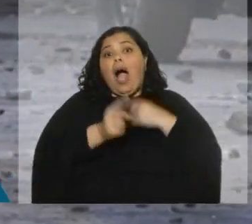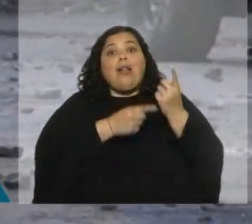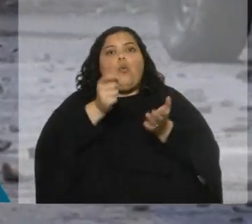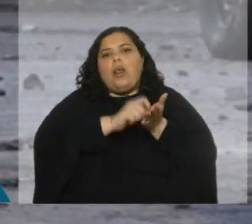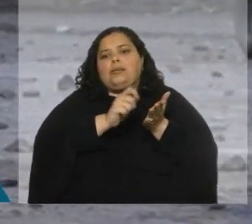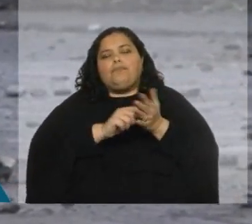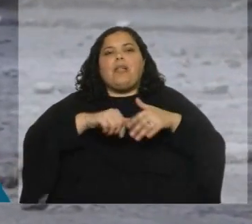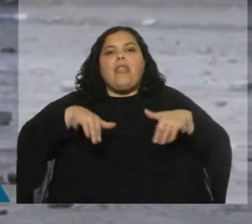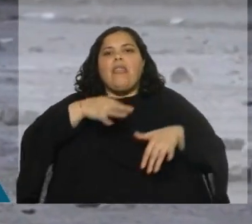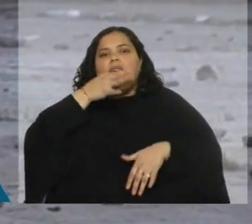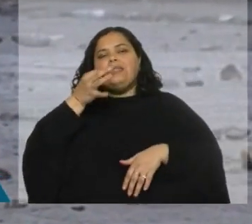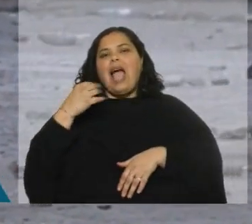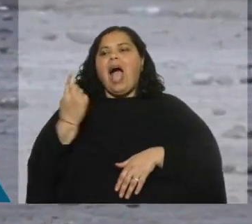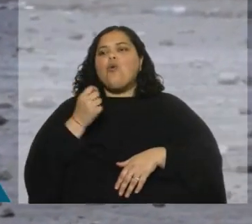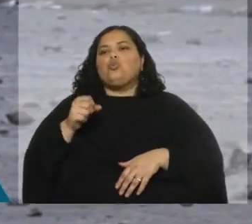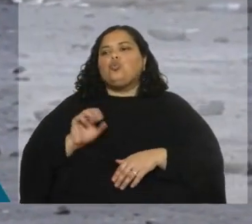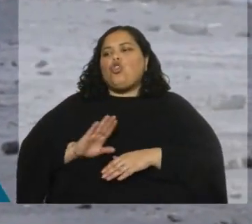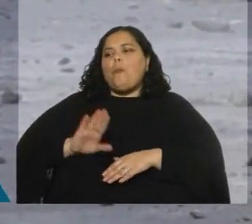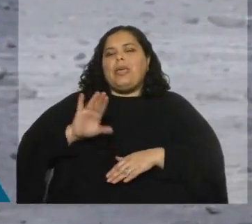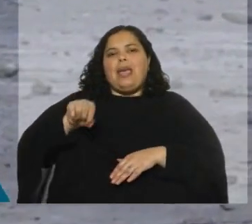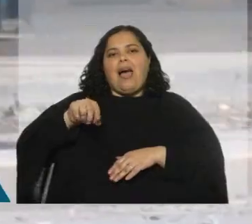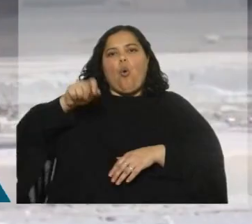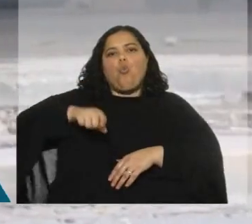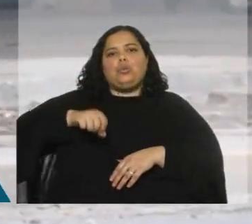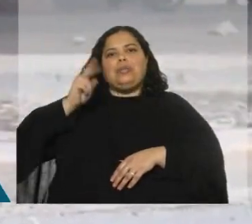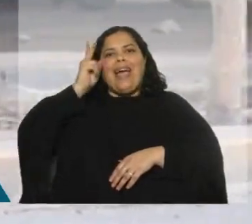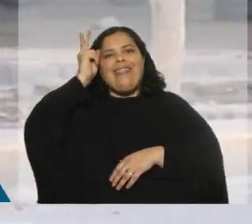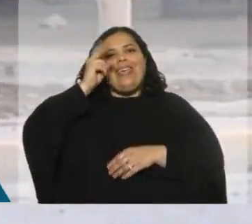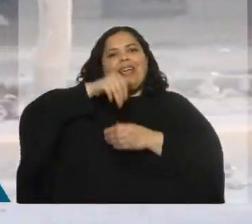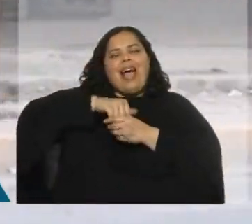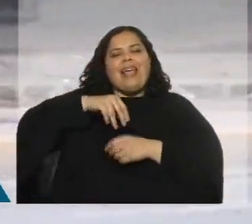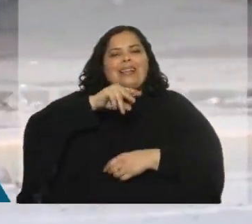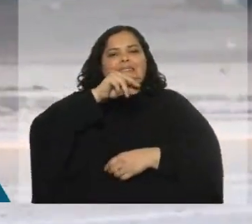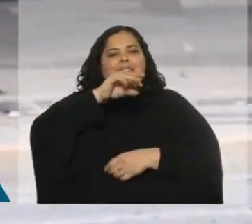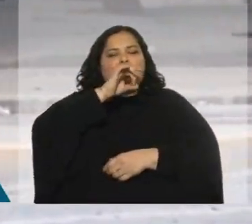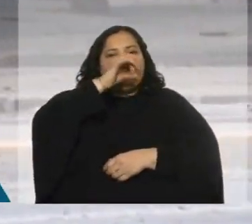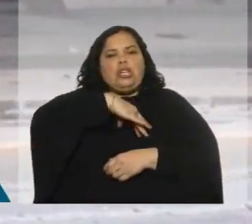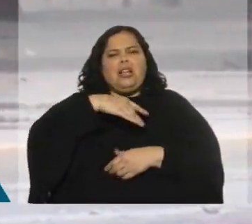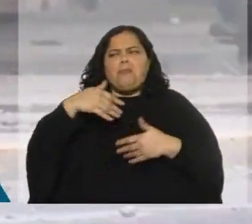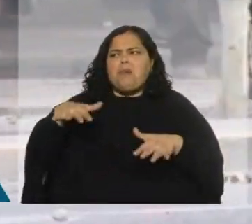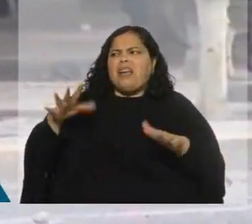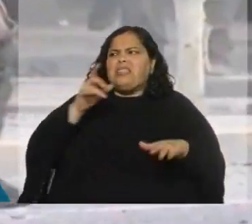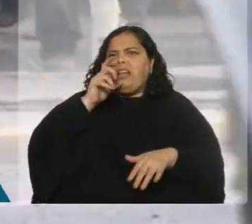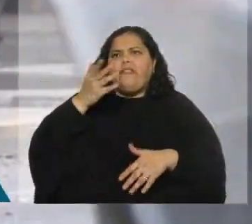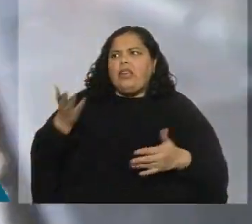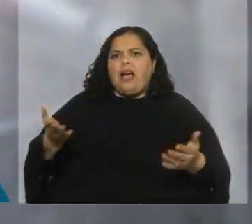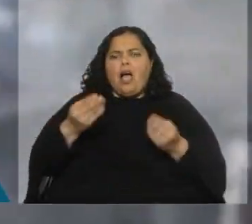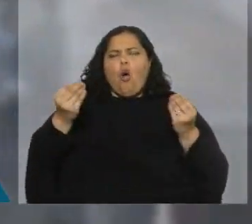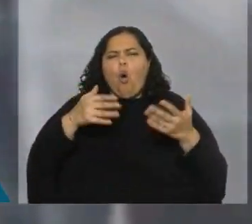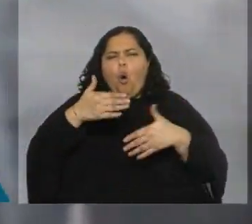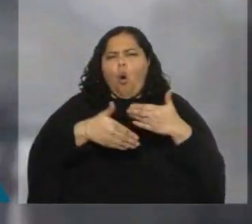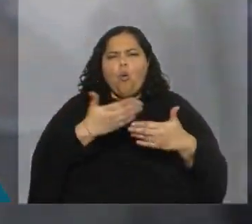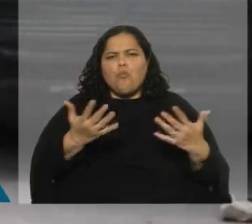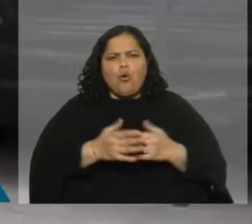autonomía que se le daba a la justicia indígena en Chile, qué es lo que quería decir a los efectos del futuro un